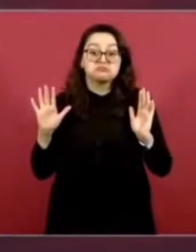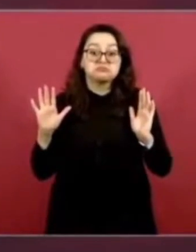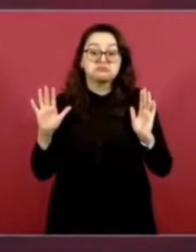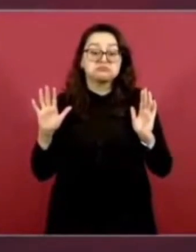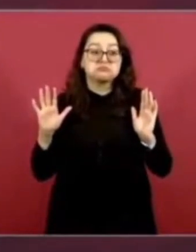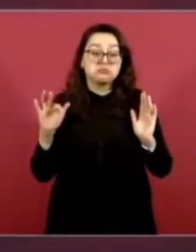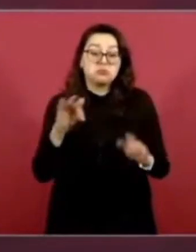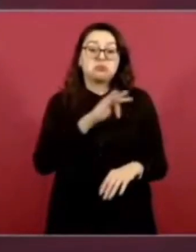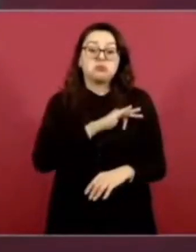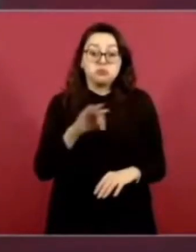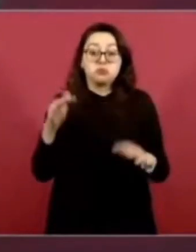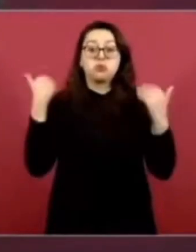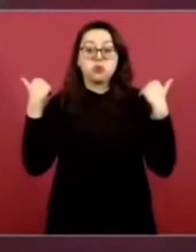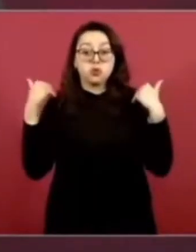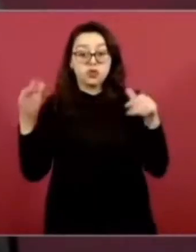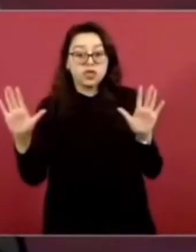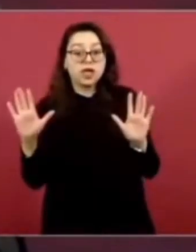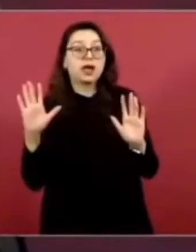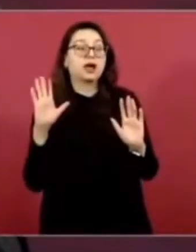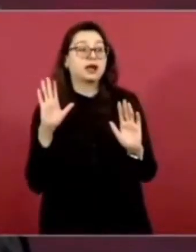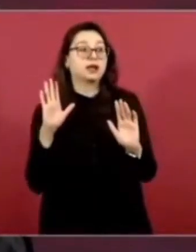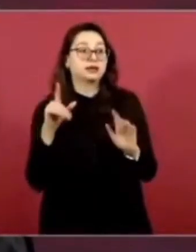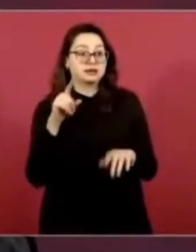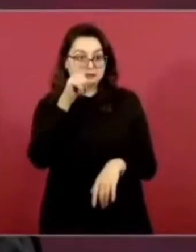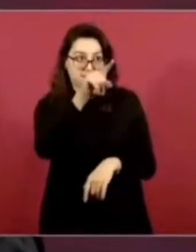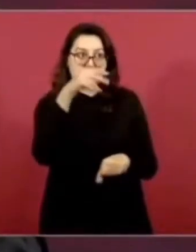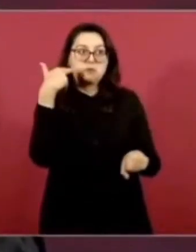la responsabilidad que tienen